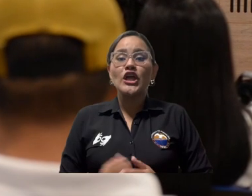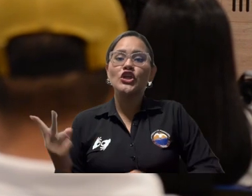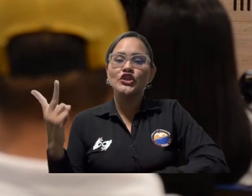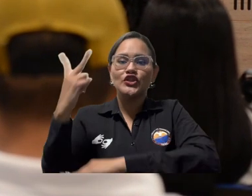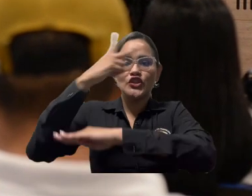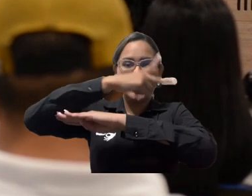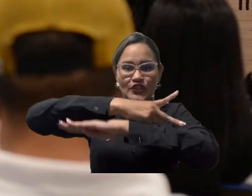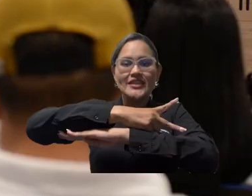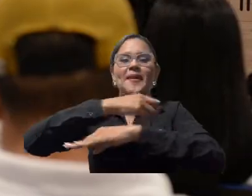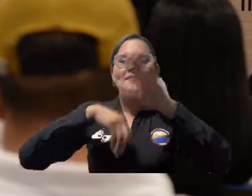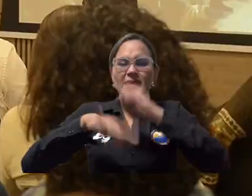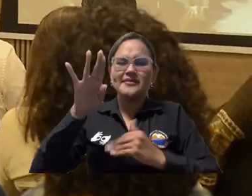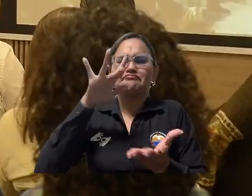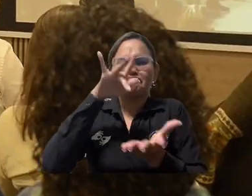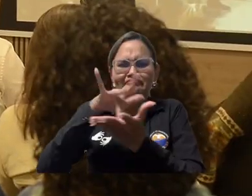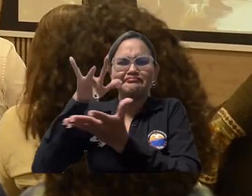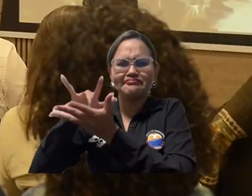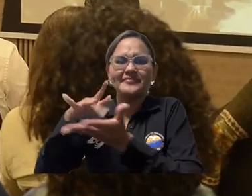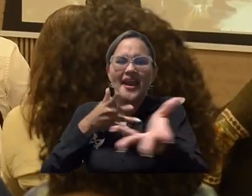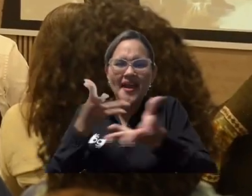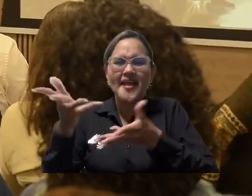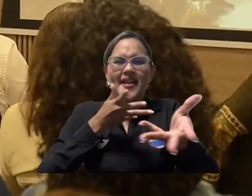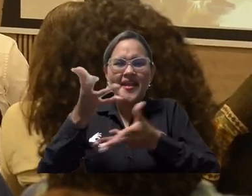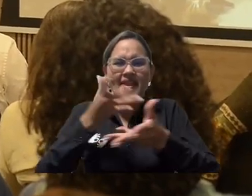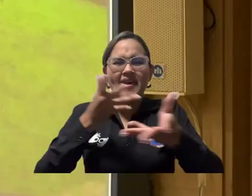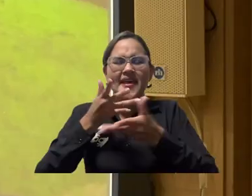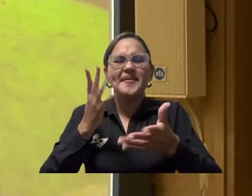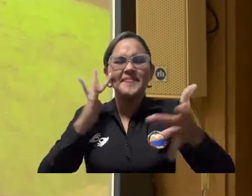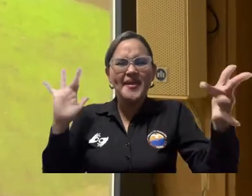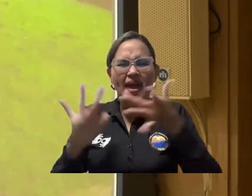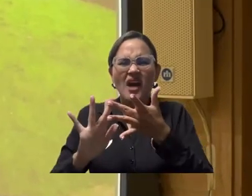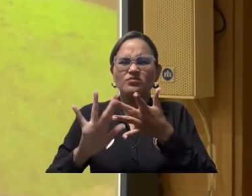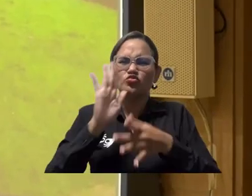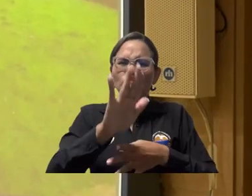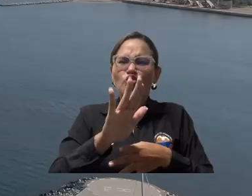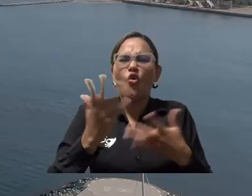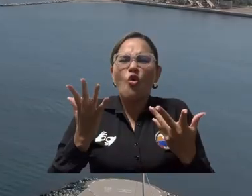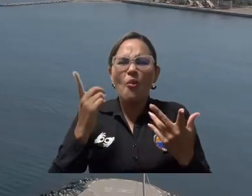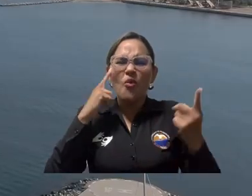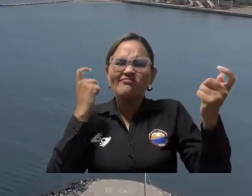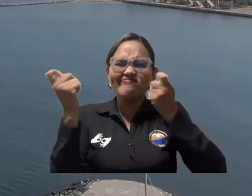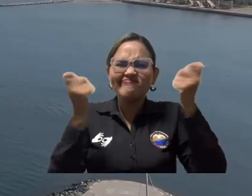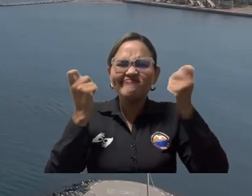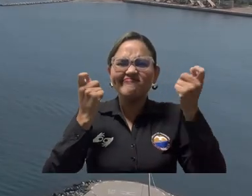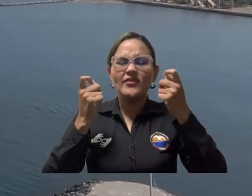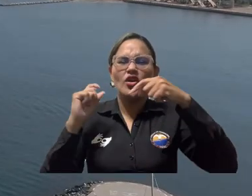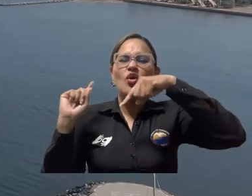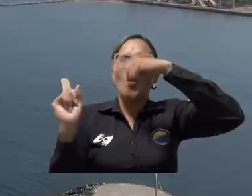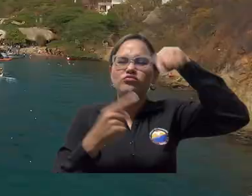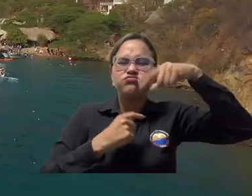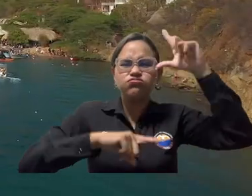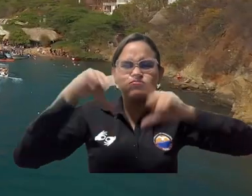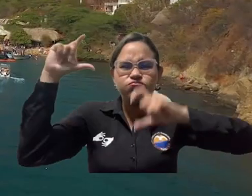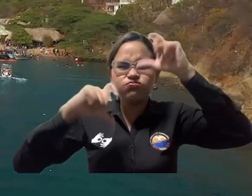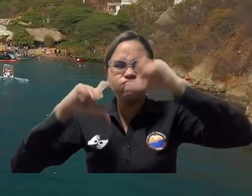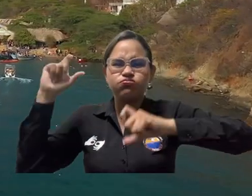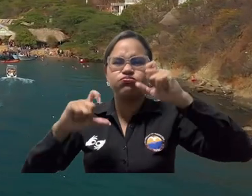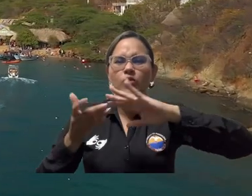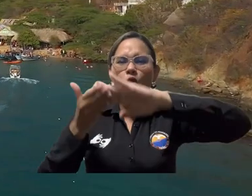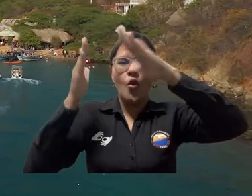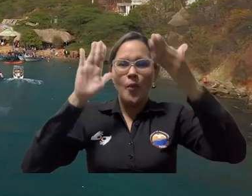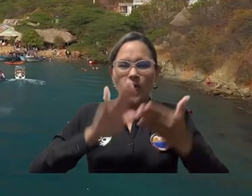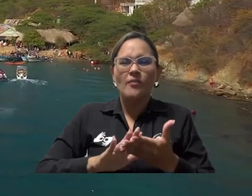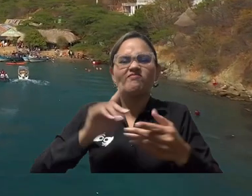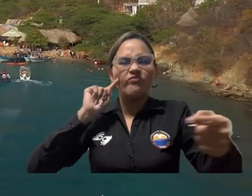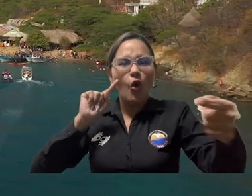Durante dos días, los participantes intercambiaron buenas prácticas y estrategias para impulsar el turismo comunitario bajo un enfoque sostenible